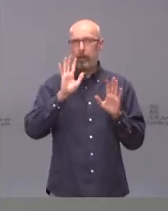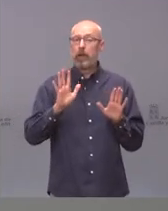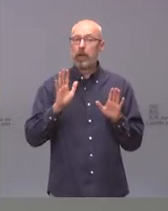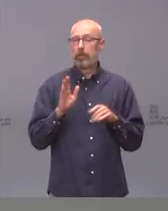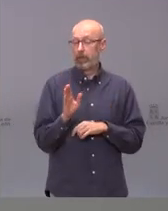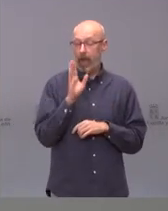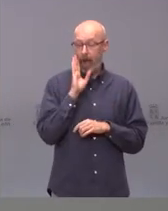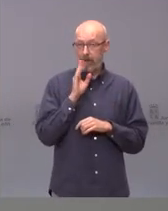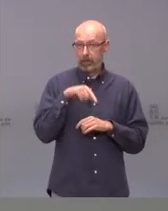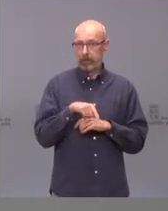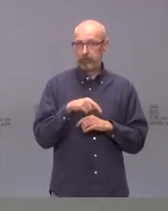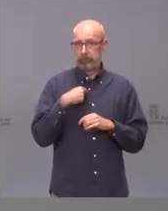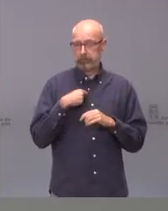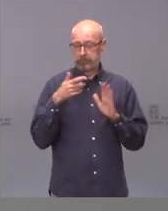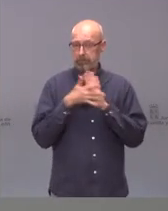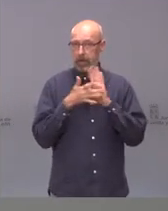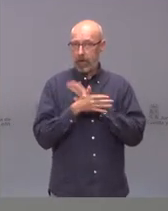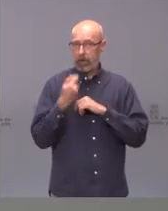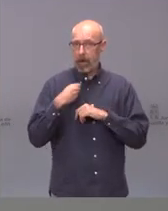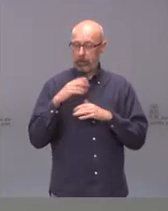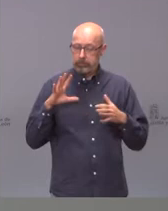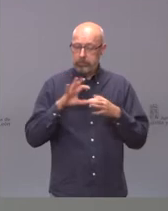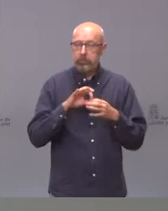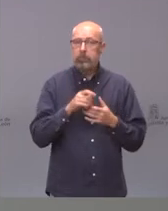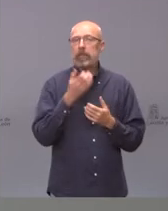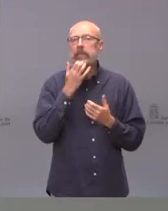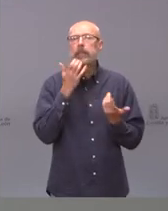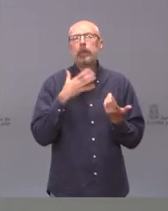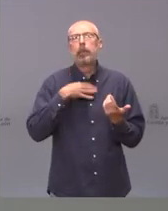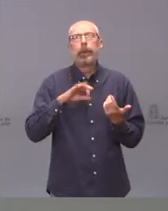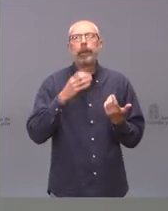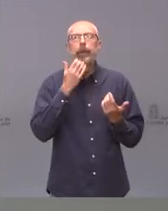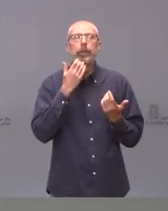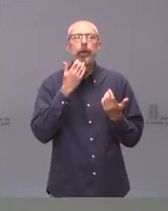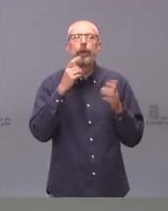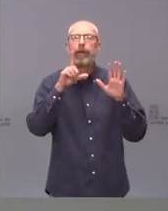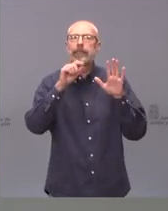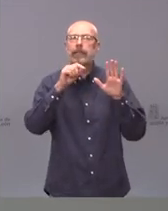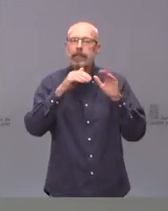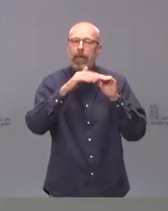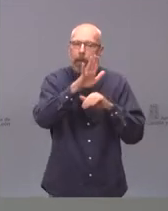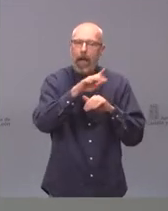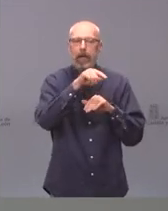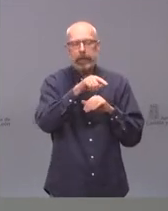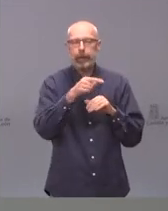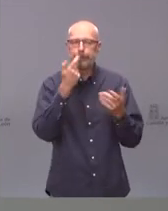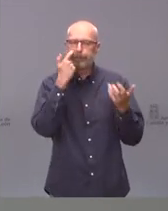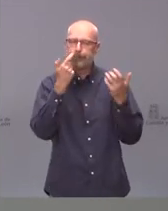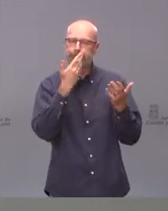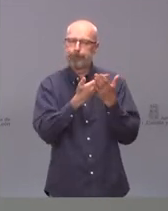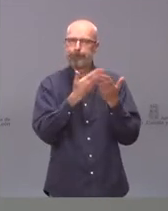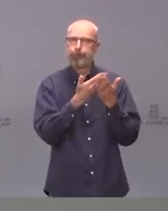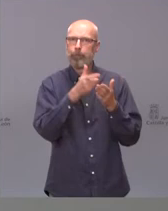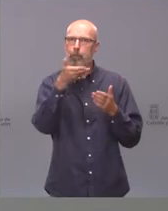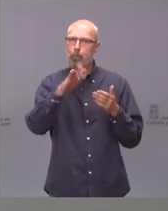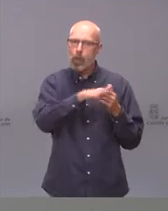comentado durante la primera parte de la rueda de prensa, si vemos que a partir de los 60 años es cuando se está disparando la mortalidad, se disparan los